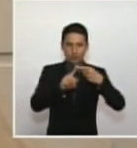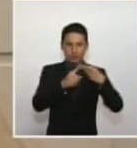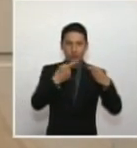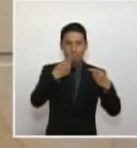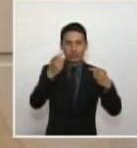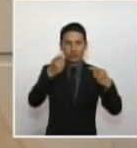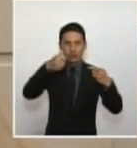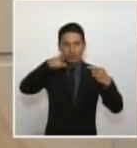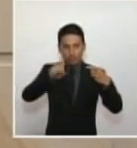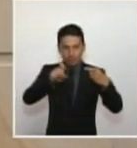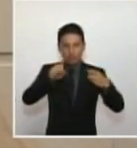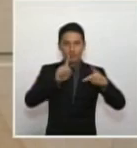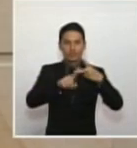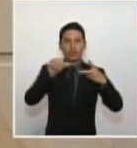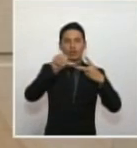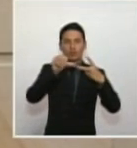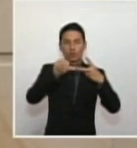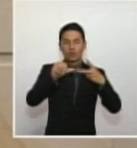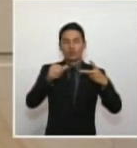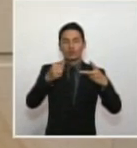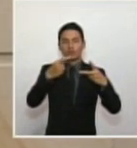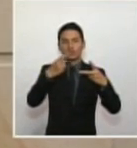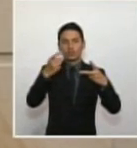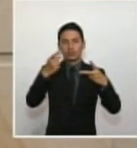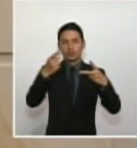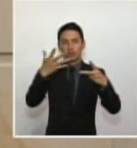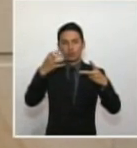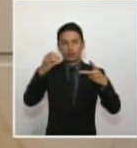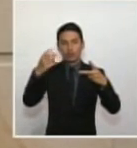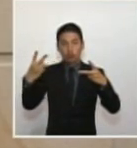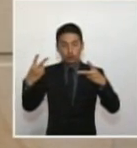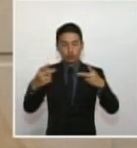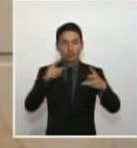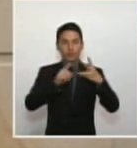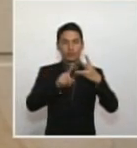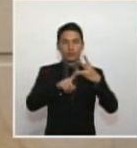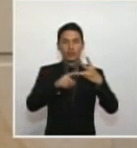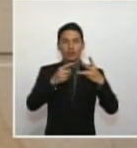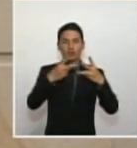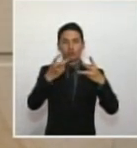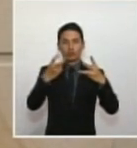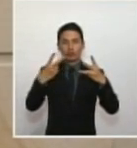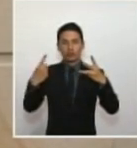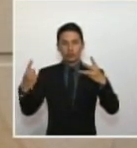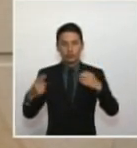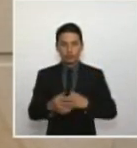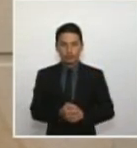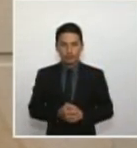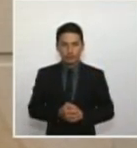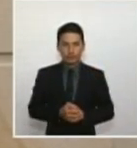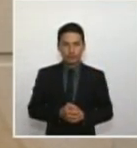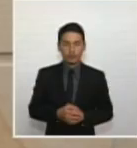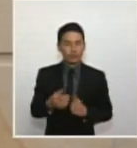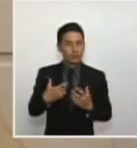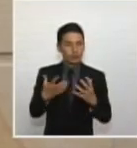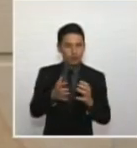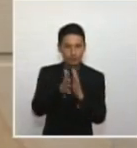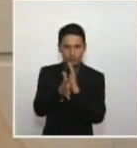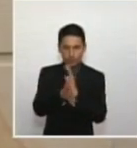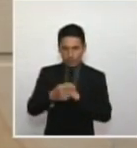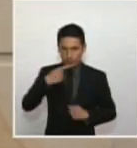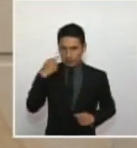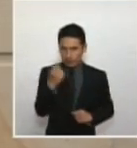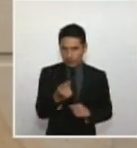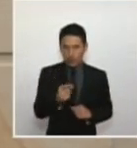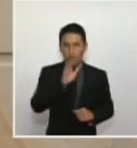116, el 152 y el 221. Yo quiero decirles